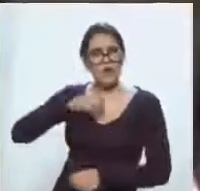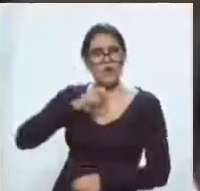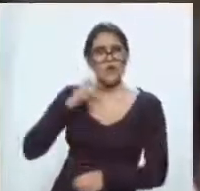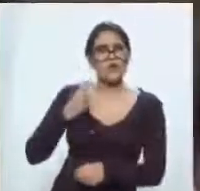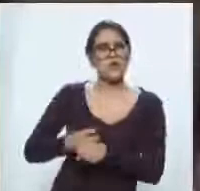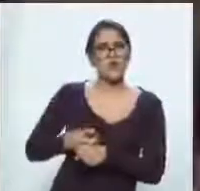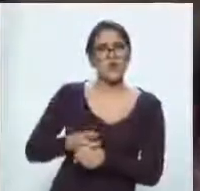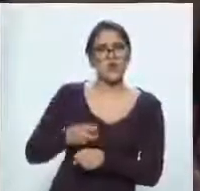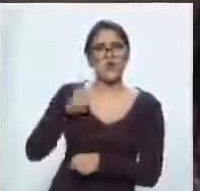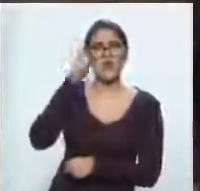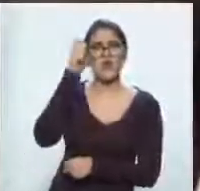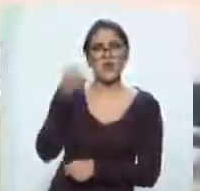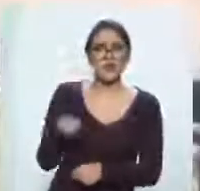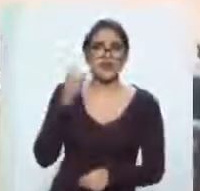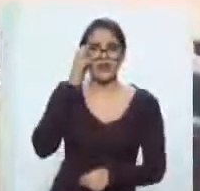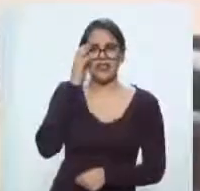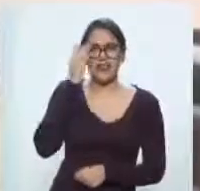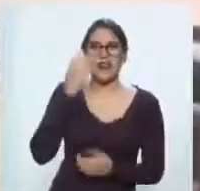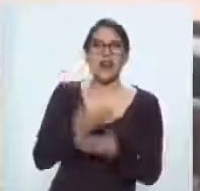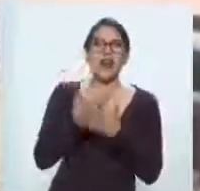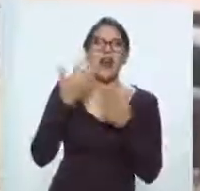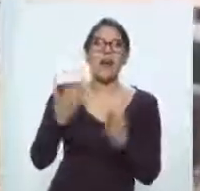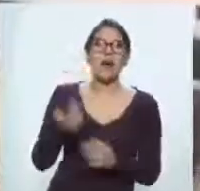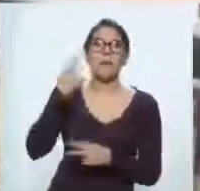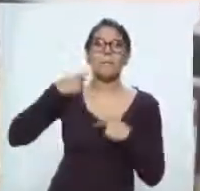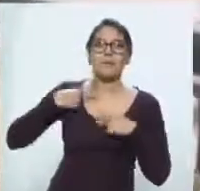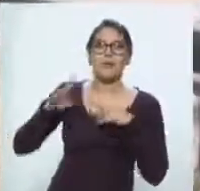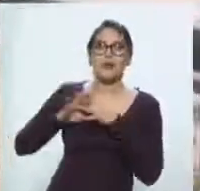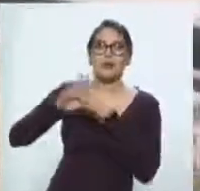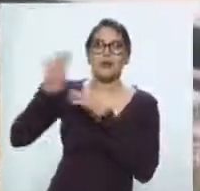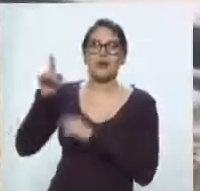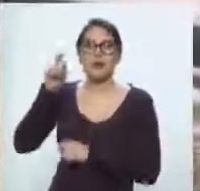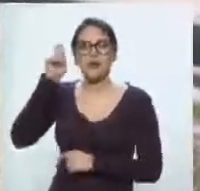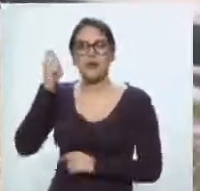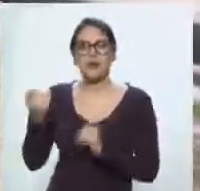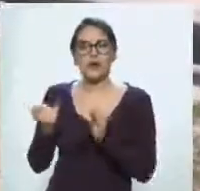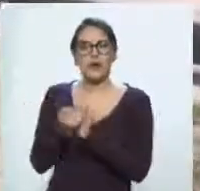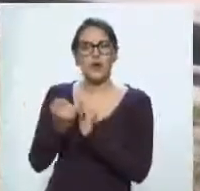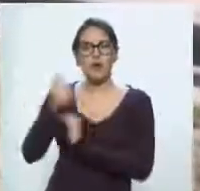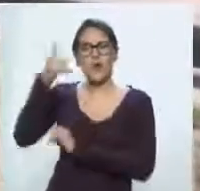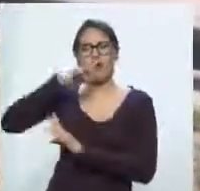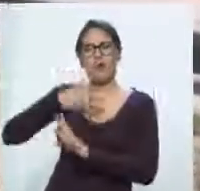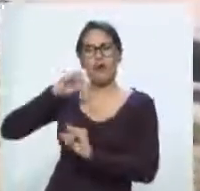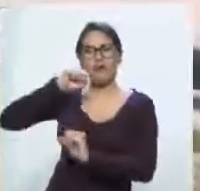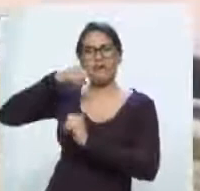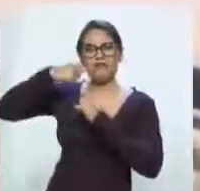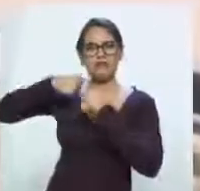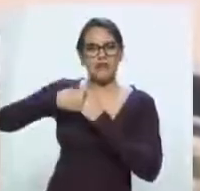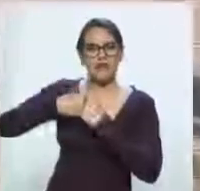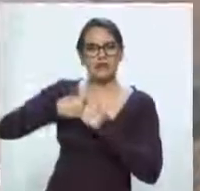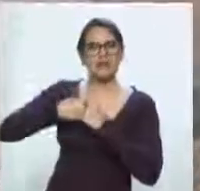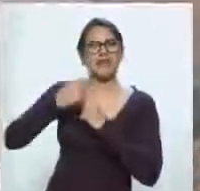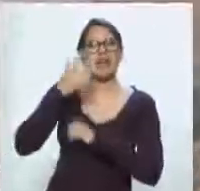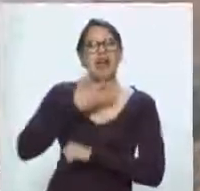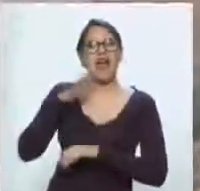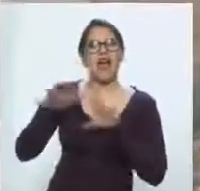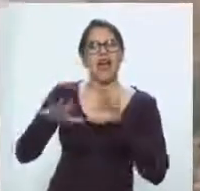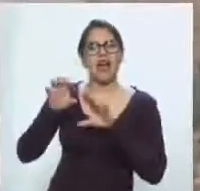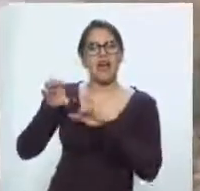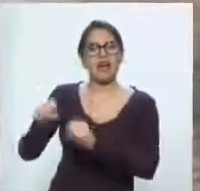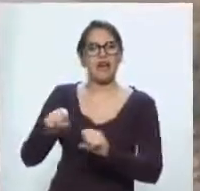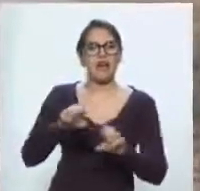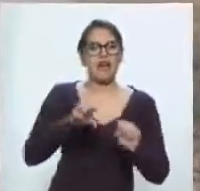asilo cerrado, la deportación express para quienes son detenidos en la región fronteriza. La captura y la inevitable